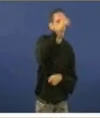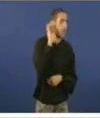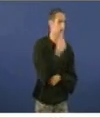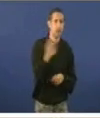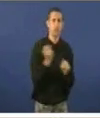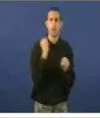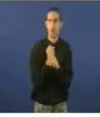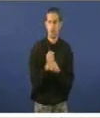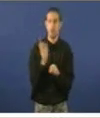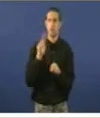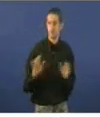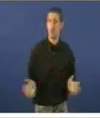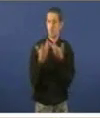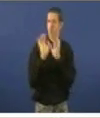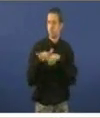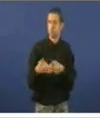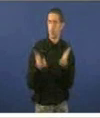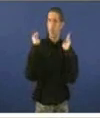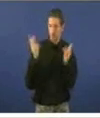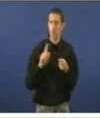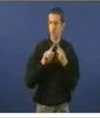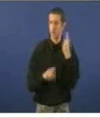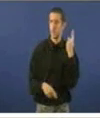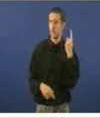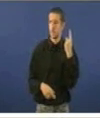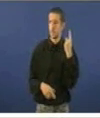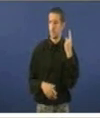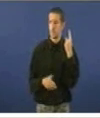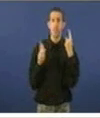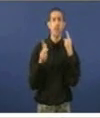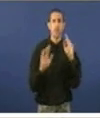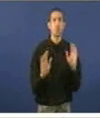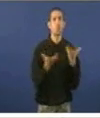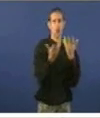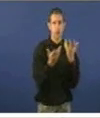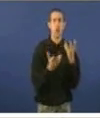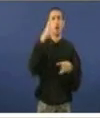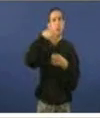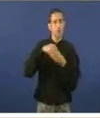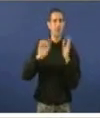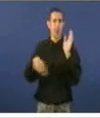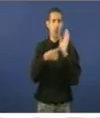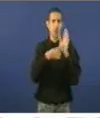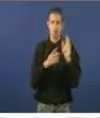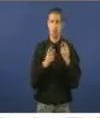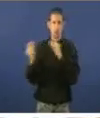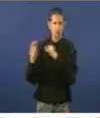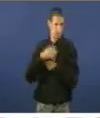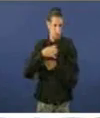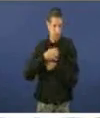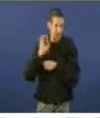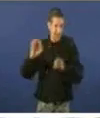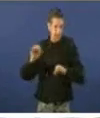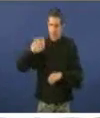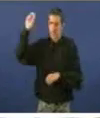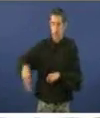a manifestarse o dereito a folga dentro dos cauces legais. Iso non está en discusión. Ni creo que é xa o